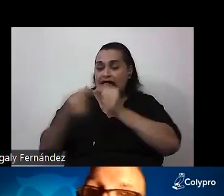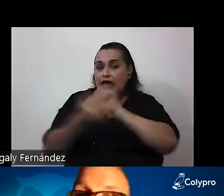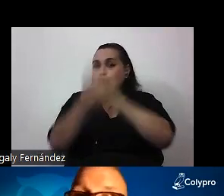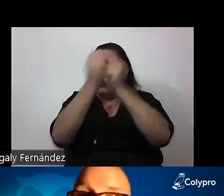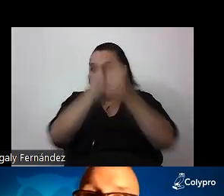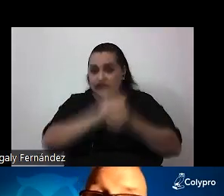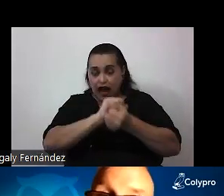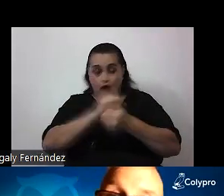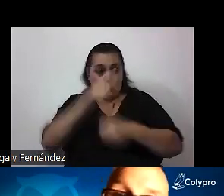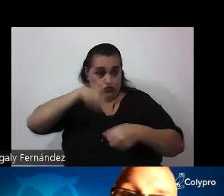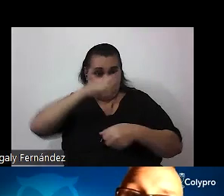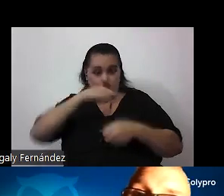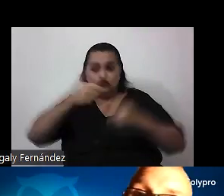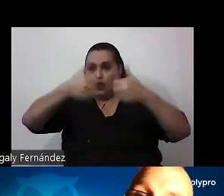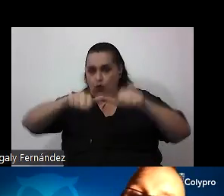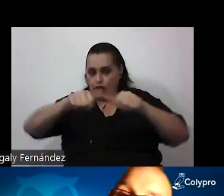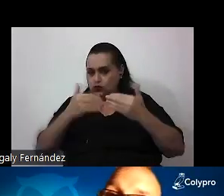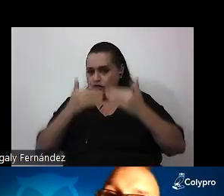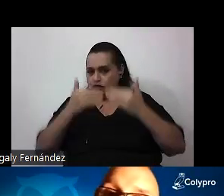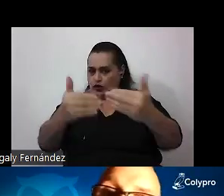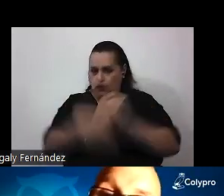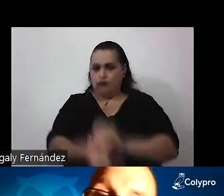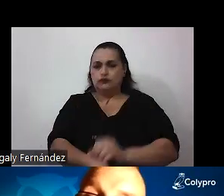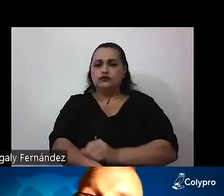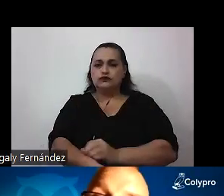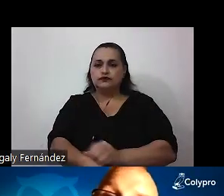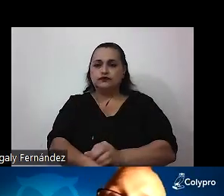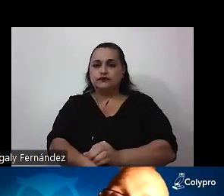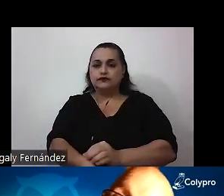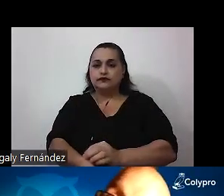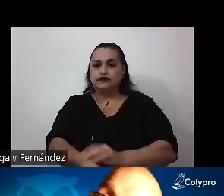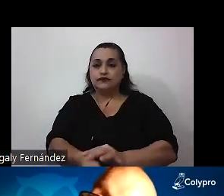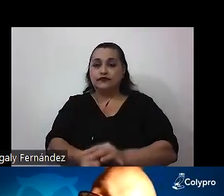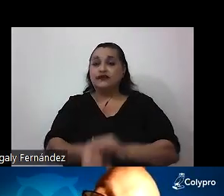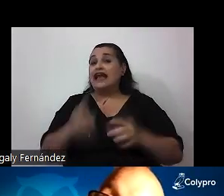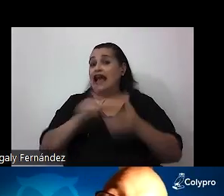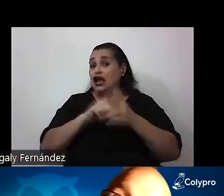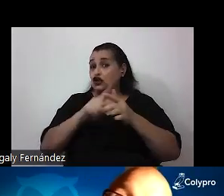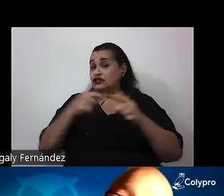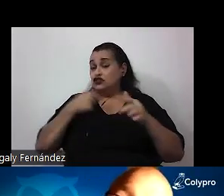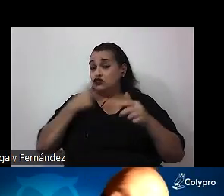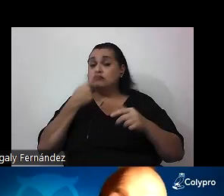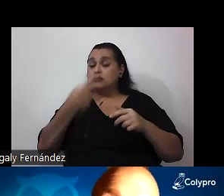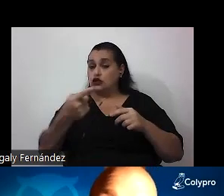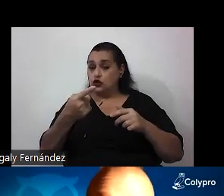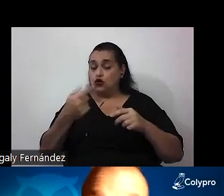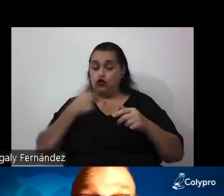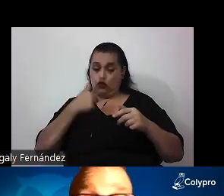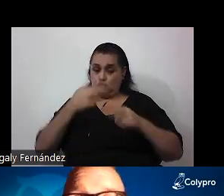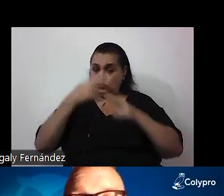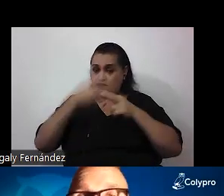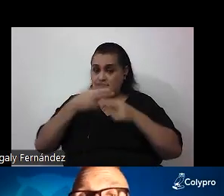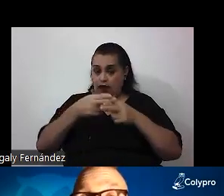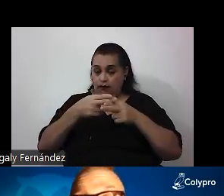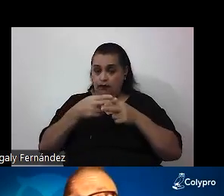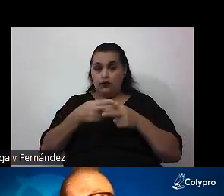estamos de acuerdo en este punto y avanzo. Y ahora entonces voy a mencionar lo que yo llamaba, o llamo,